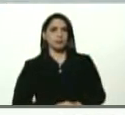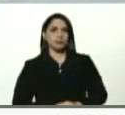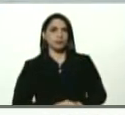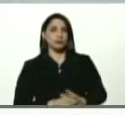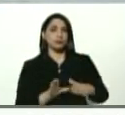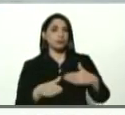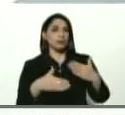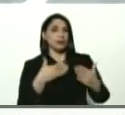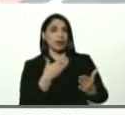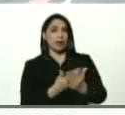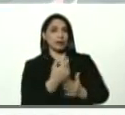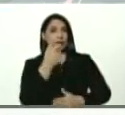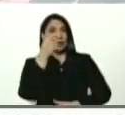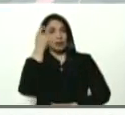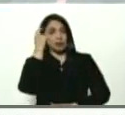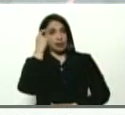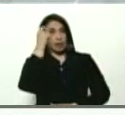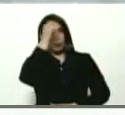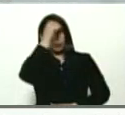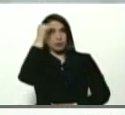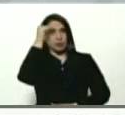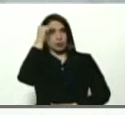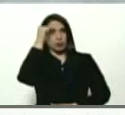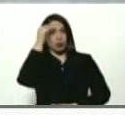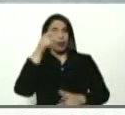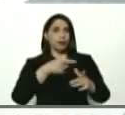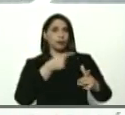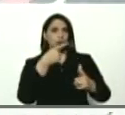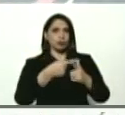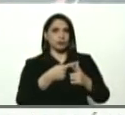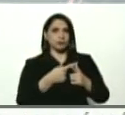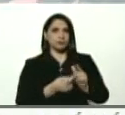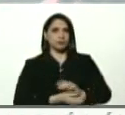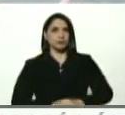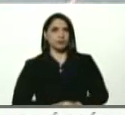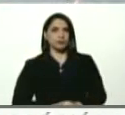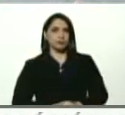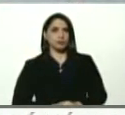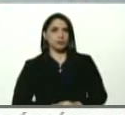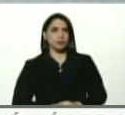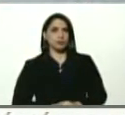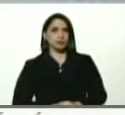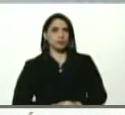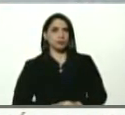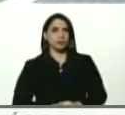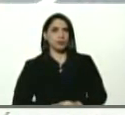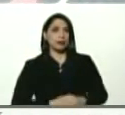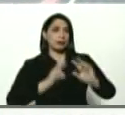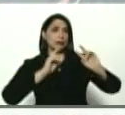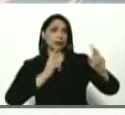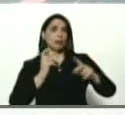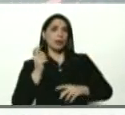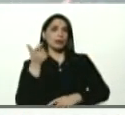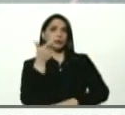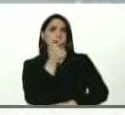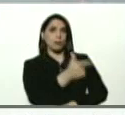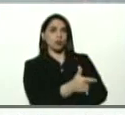el día domingo. En este caso, el tema del transporte masivo.